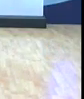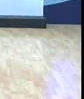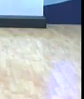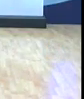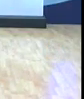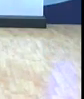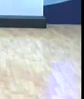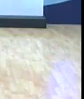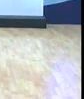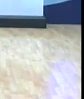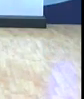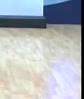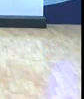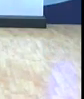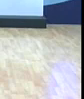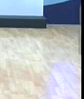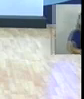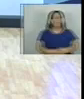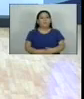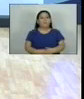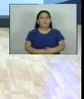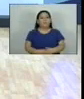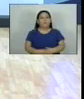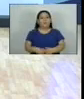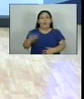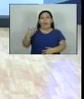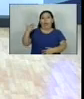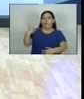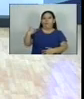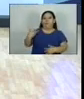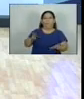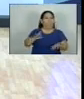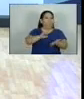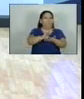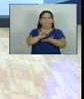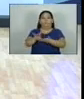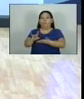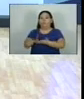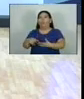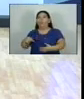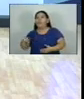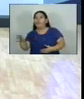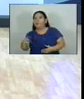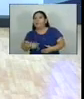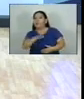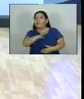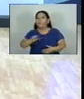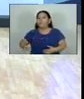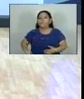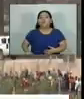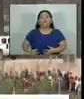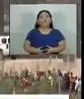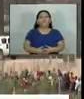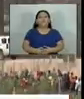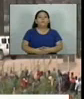sido detenidas y expulsadas en la frontera sur de Estados Unidos en los últimos años y cuántas son originarias de El Salvador